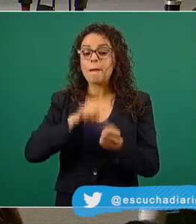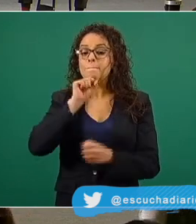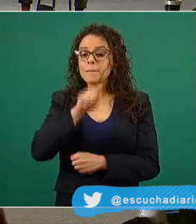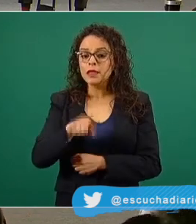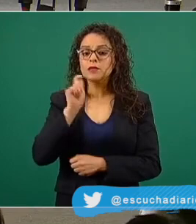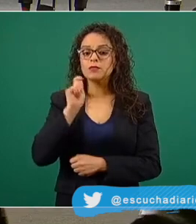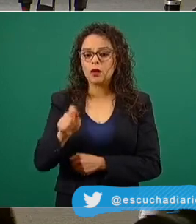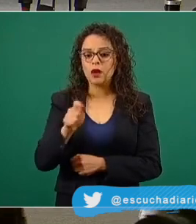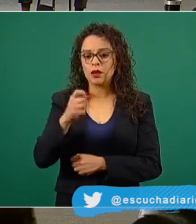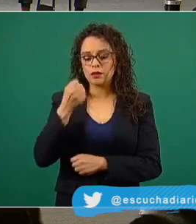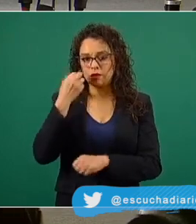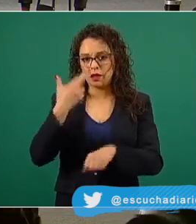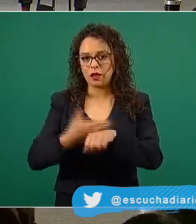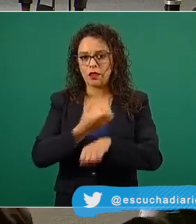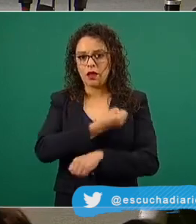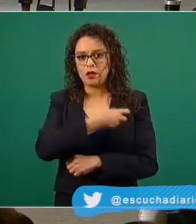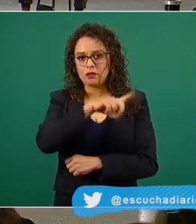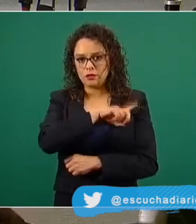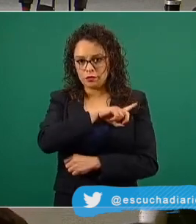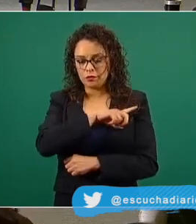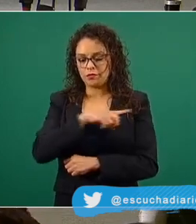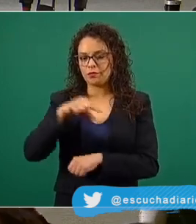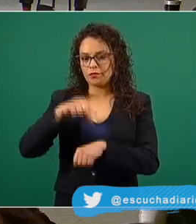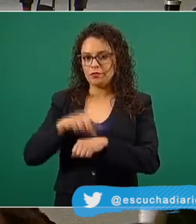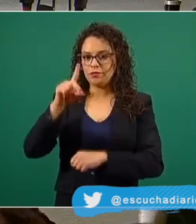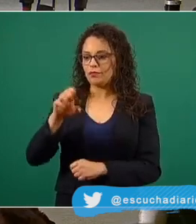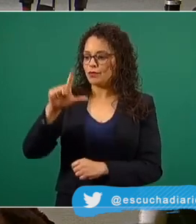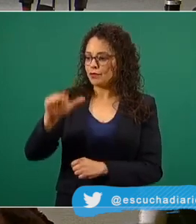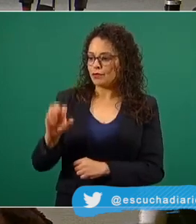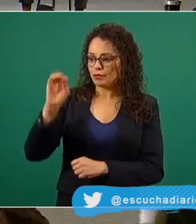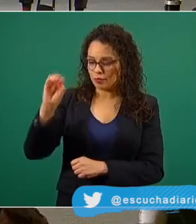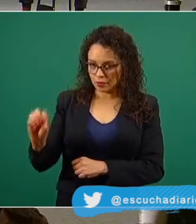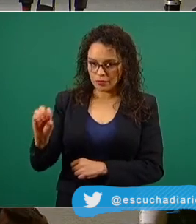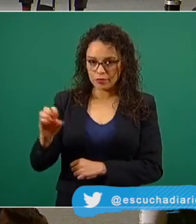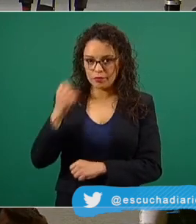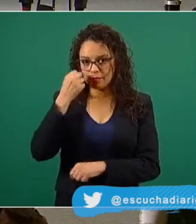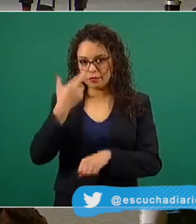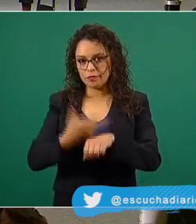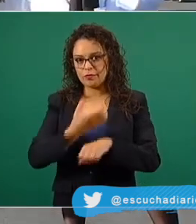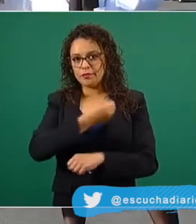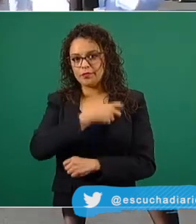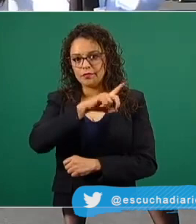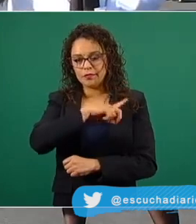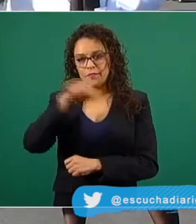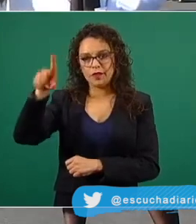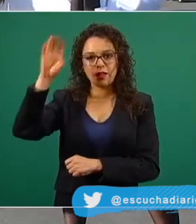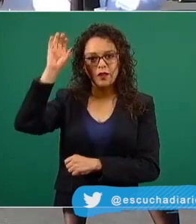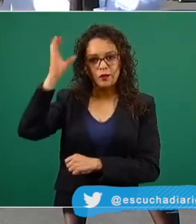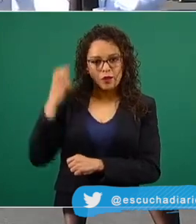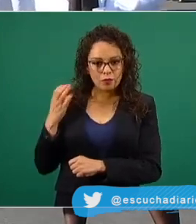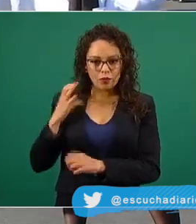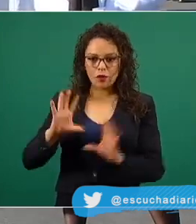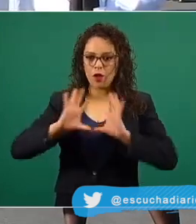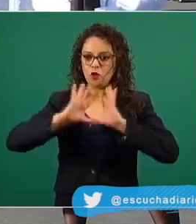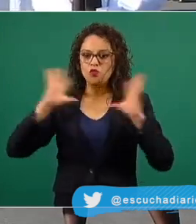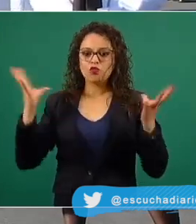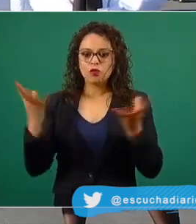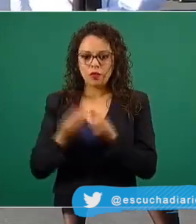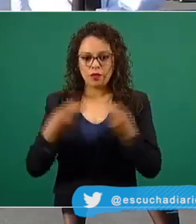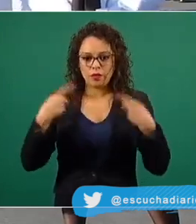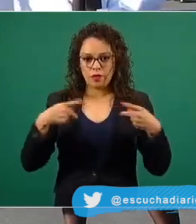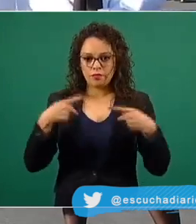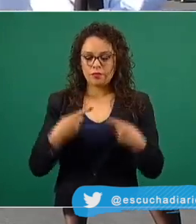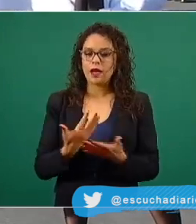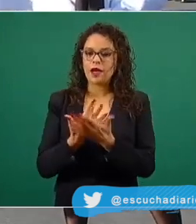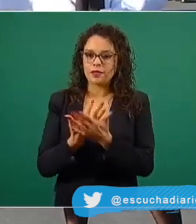Salud de Nuevo León, el doctor de la O. Está también el secretario de Salud de Coahuila. Y todo el personal recibiendo estas